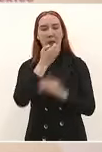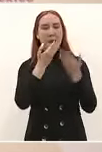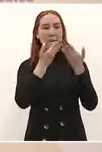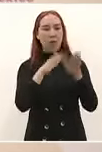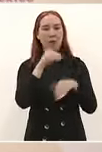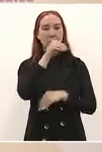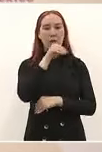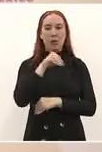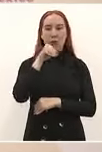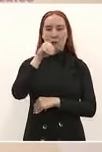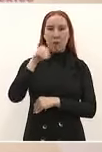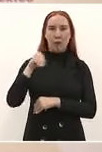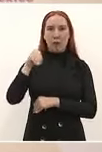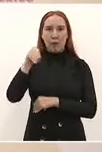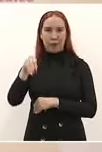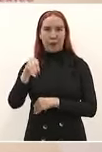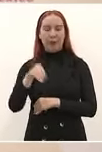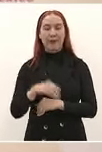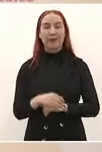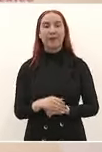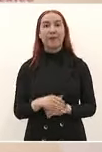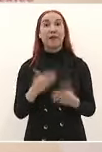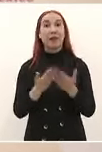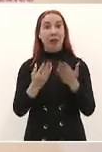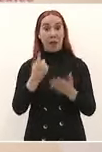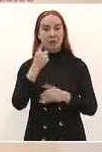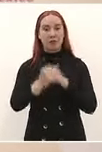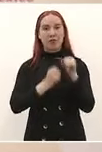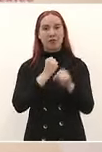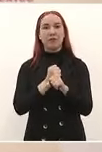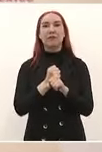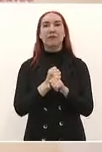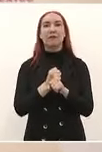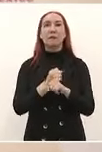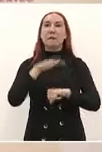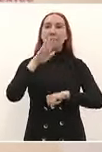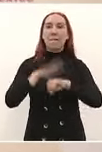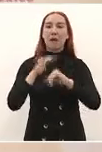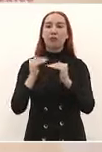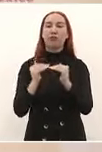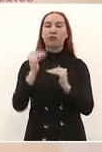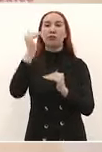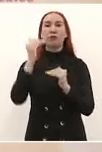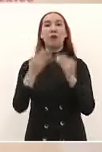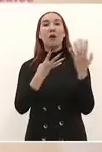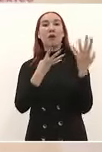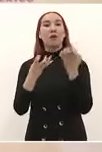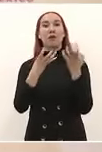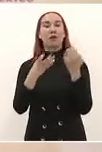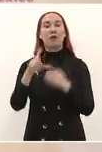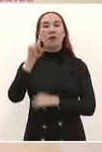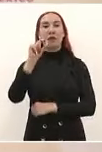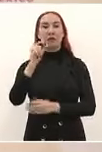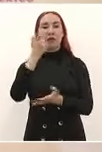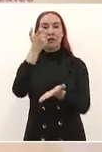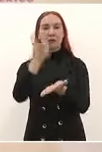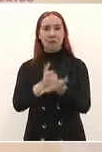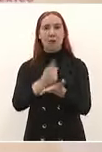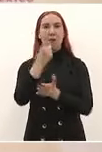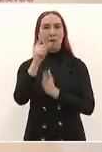escolarizadas en el cual este año también tendrá un incremento de 920 pesos